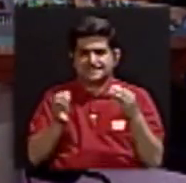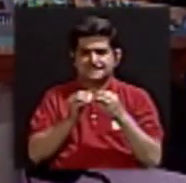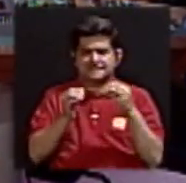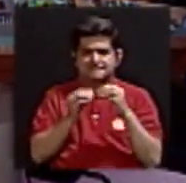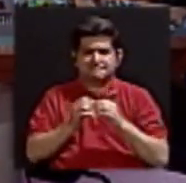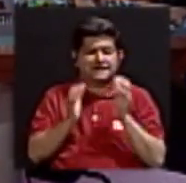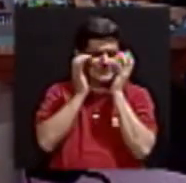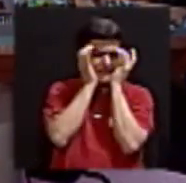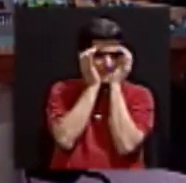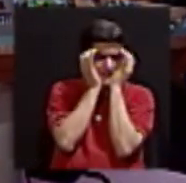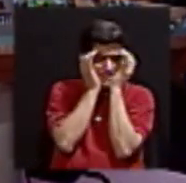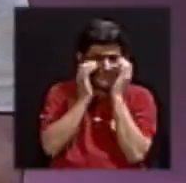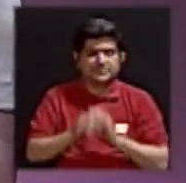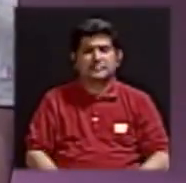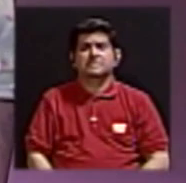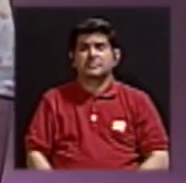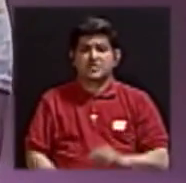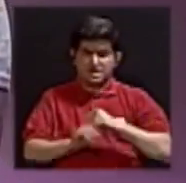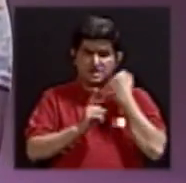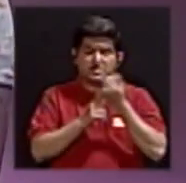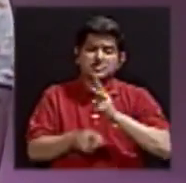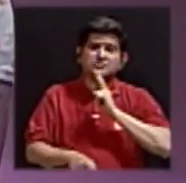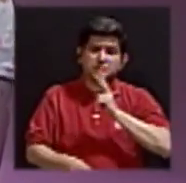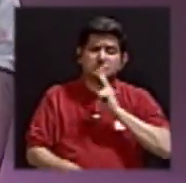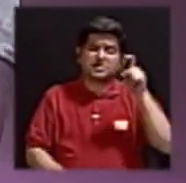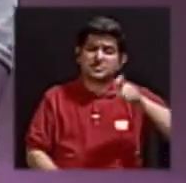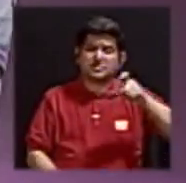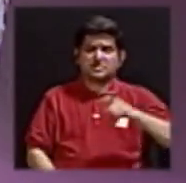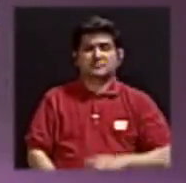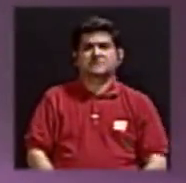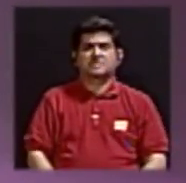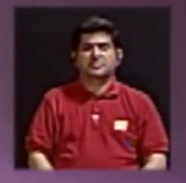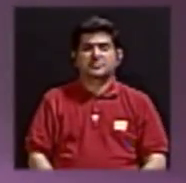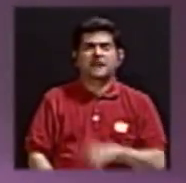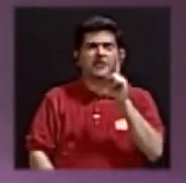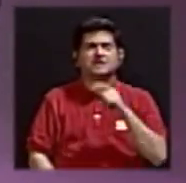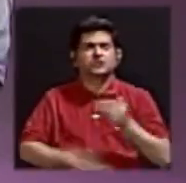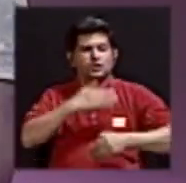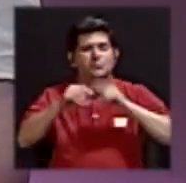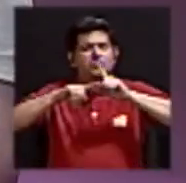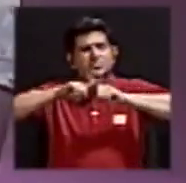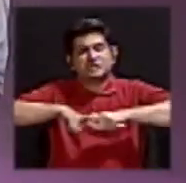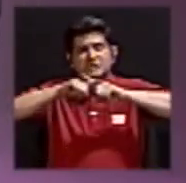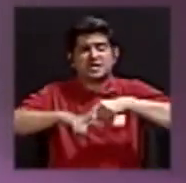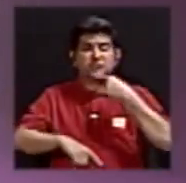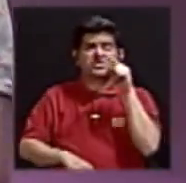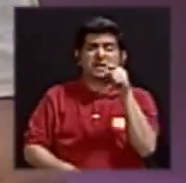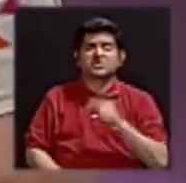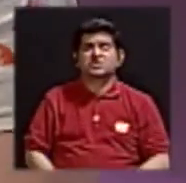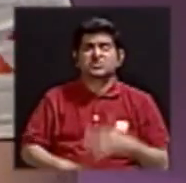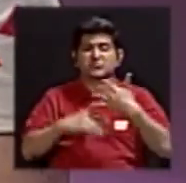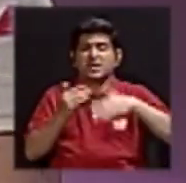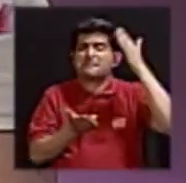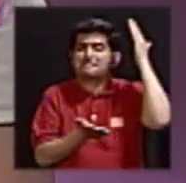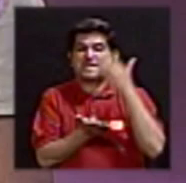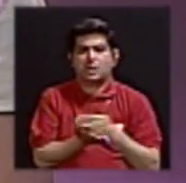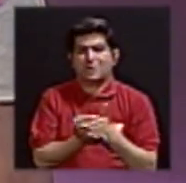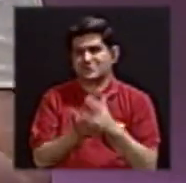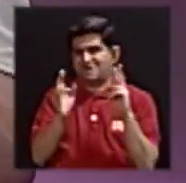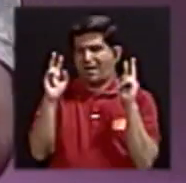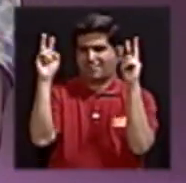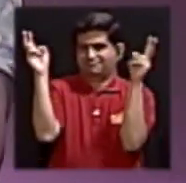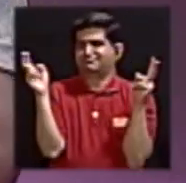abrumadora de lo que necesariamente podría ser. Y entonces hay una tendencia a decir, es que estás menopáusica, ¿verdad?